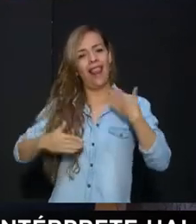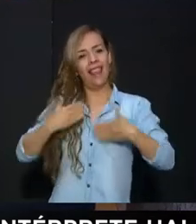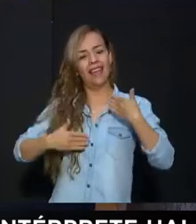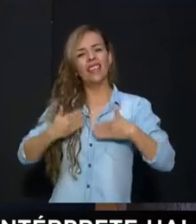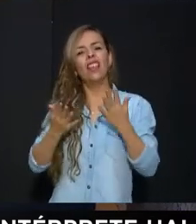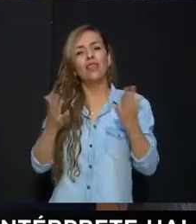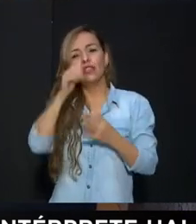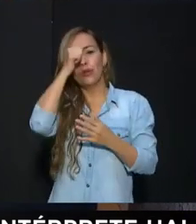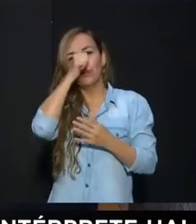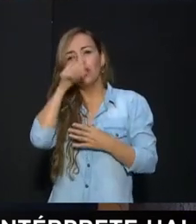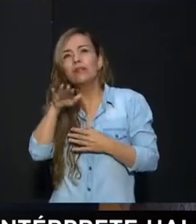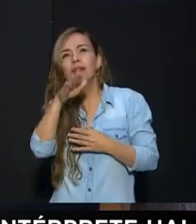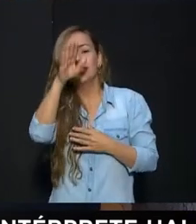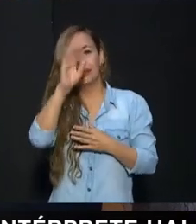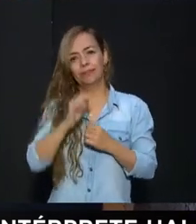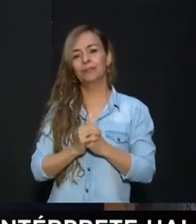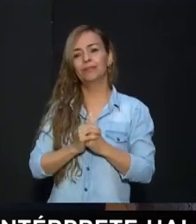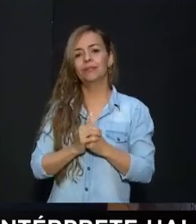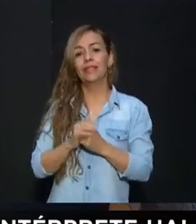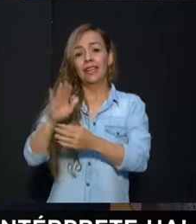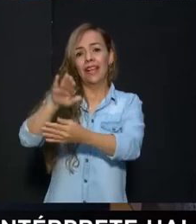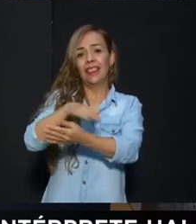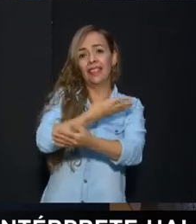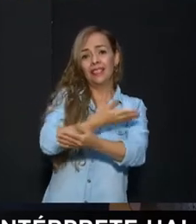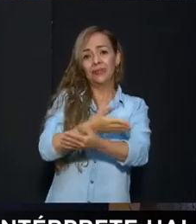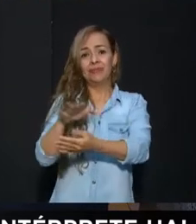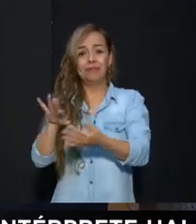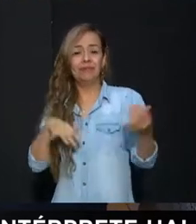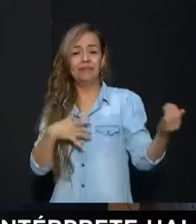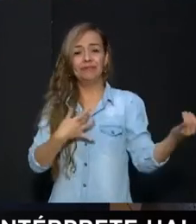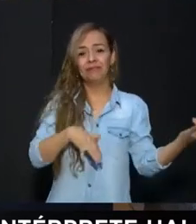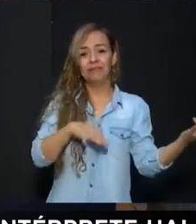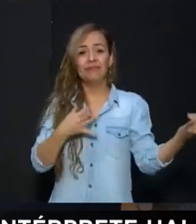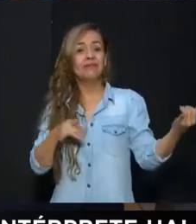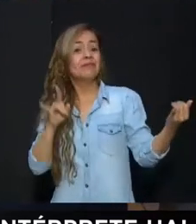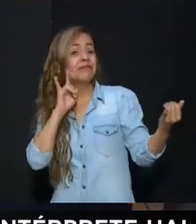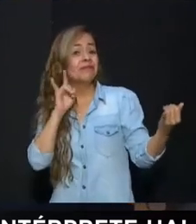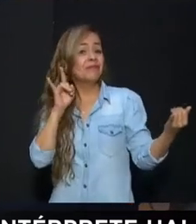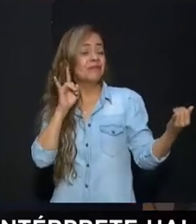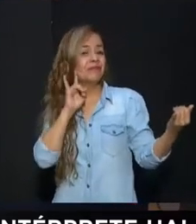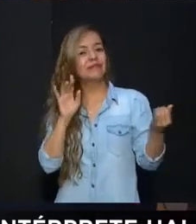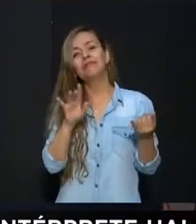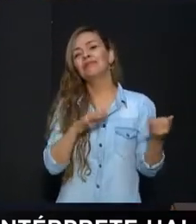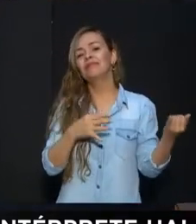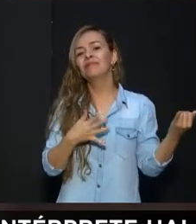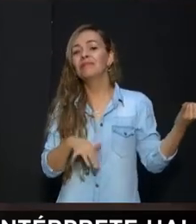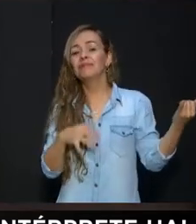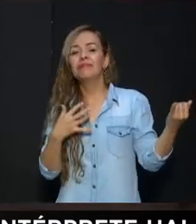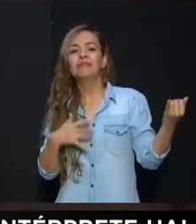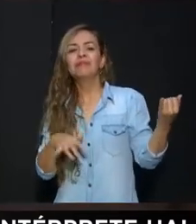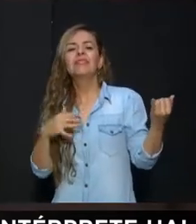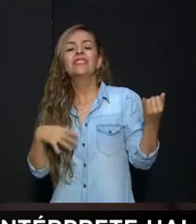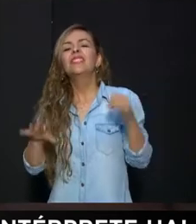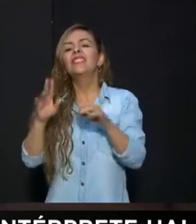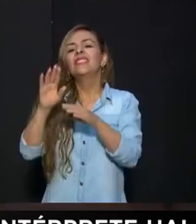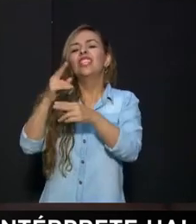Domingo sabio. Domingo sabio. Sabio. Bueno, ahí está sonando la pista y vamos pensando entonces, Paola Zapén, ¿qué rima